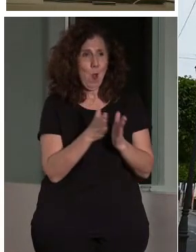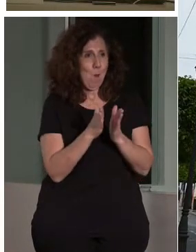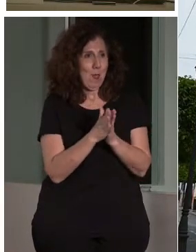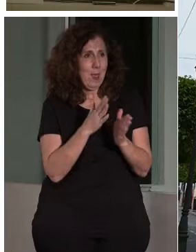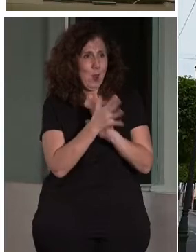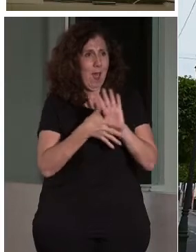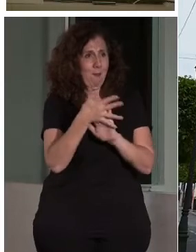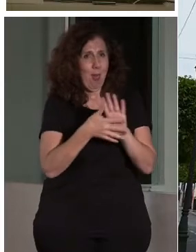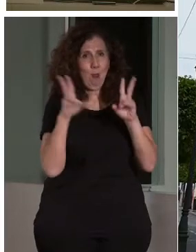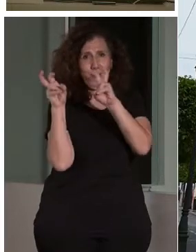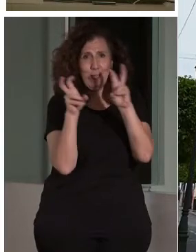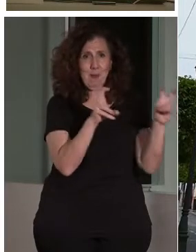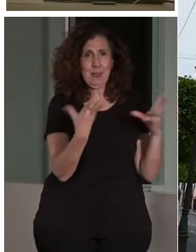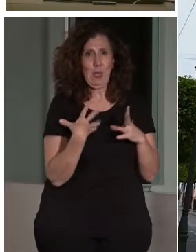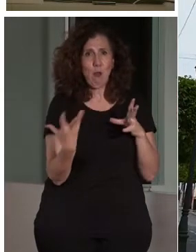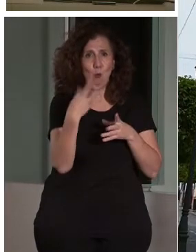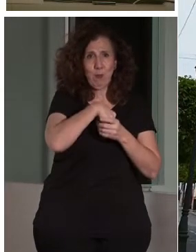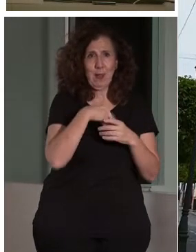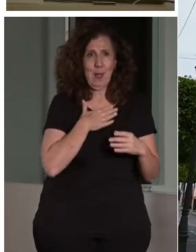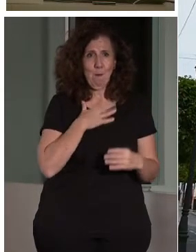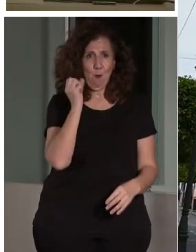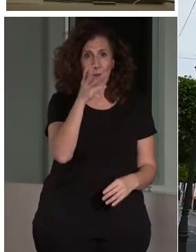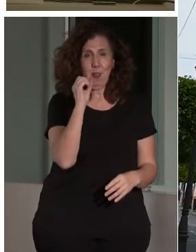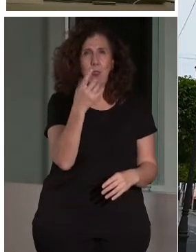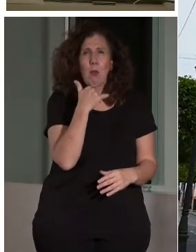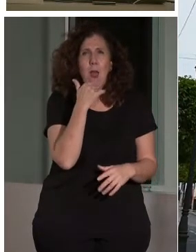Así que hay muchas cosas que solamente esbozaré, daré ideas.